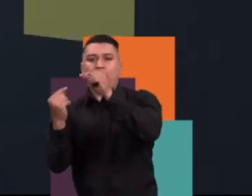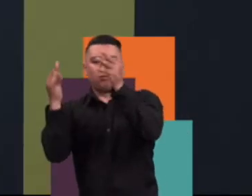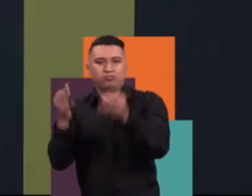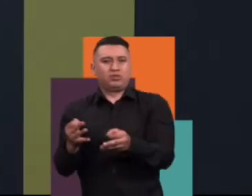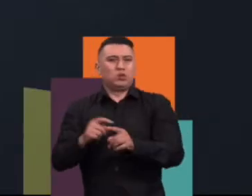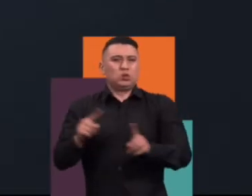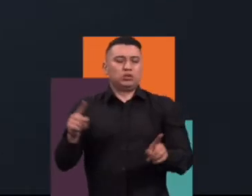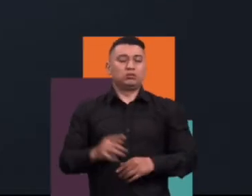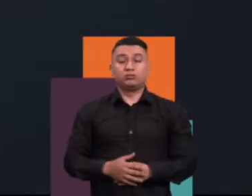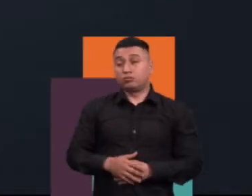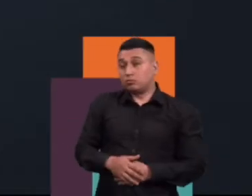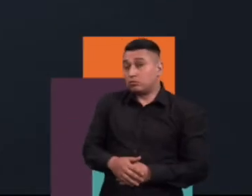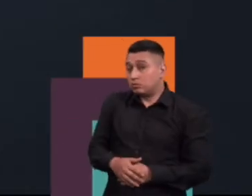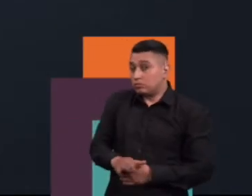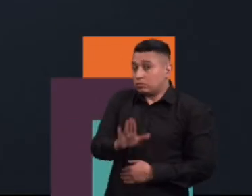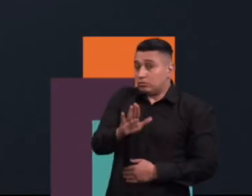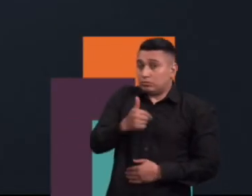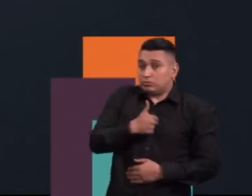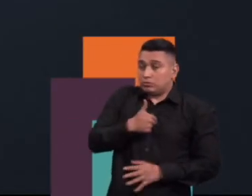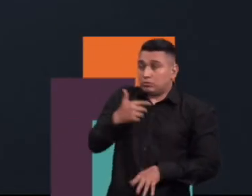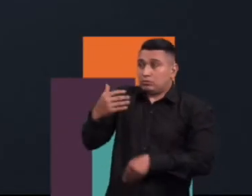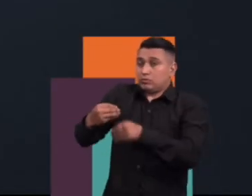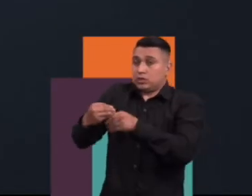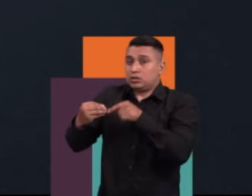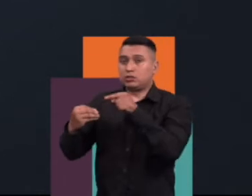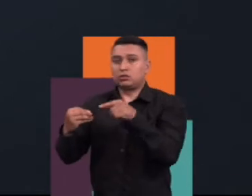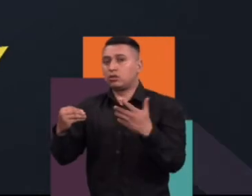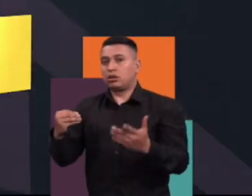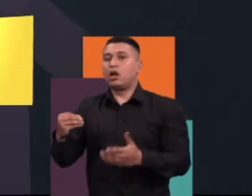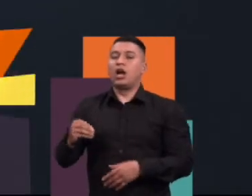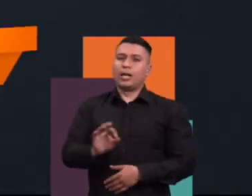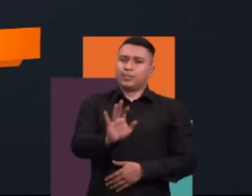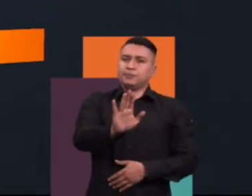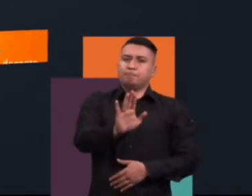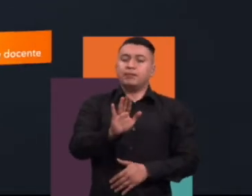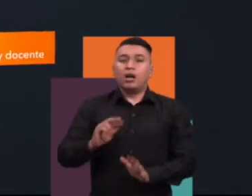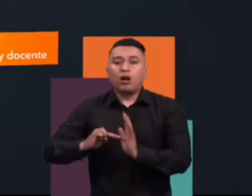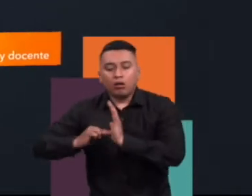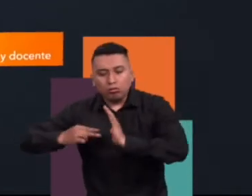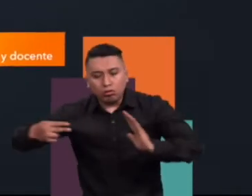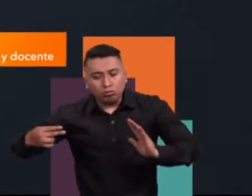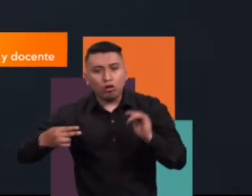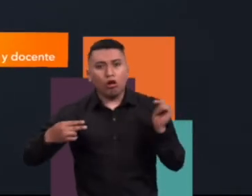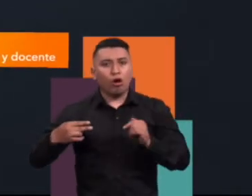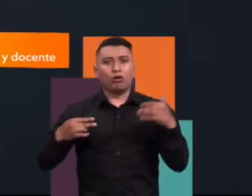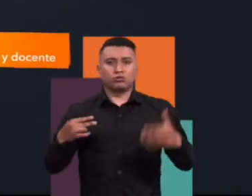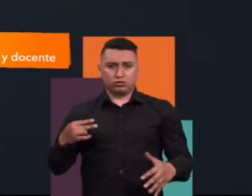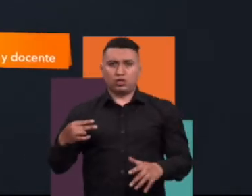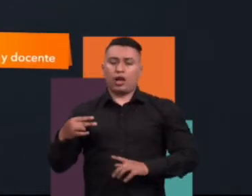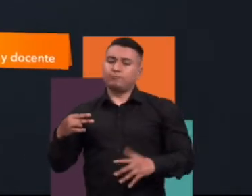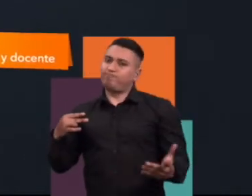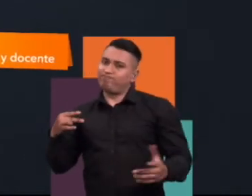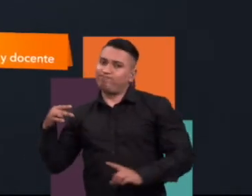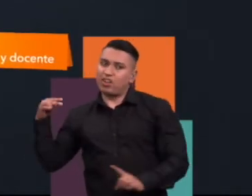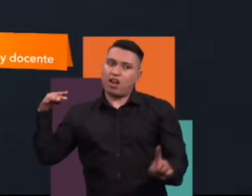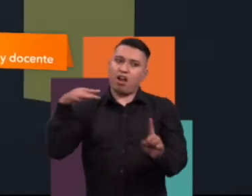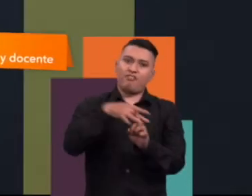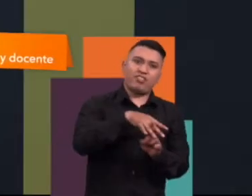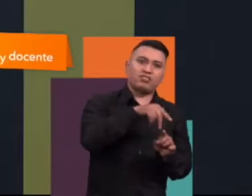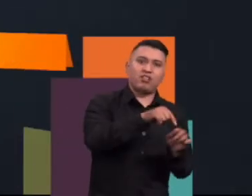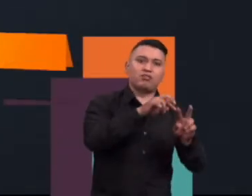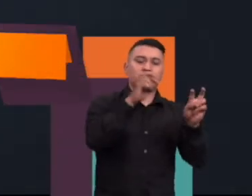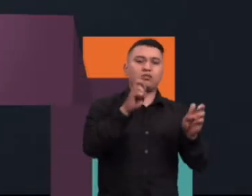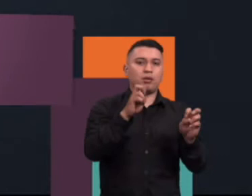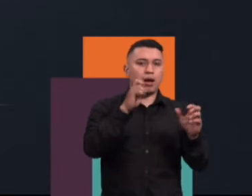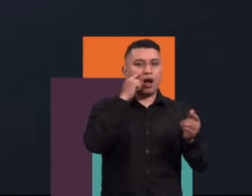De pronto, si puedo complementar un poquito lo que dice Julián, efectivamente la tecnología ha disminuido en ciertos escenarios la aventura.